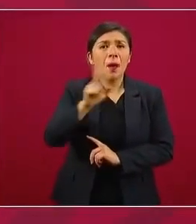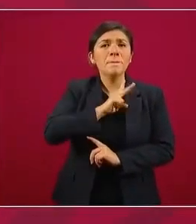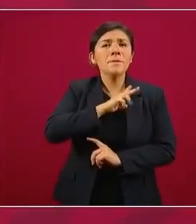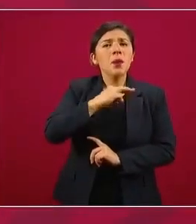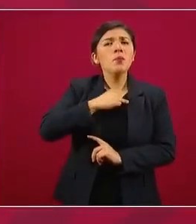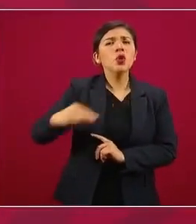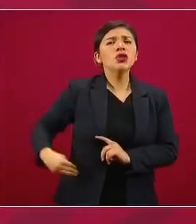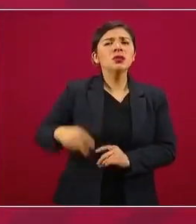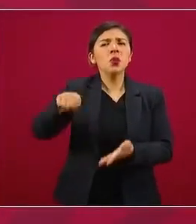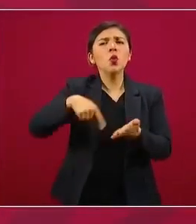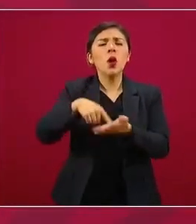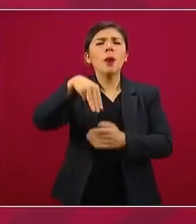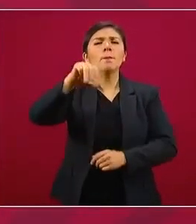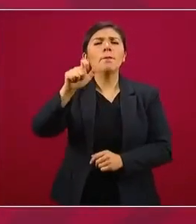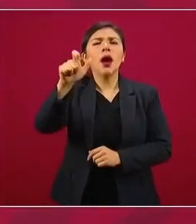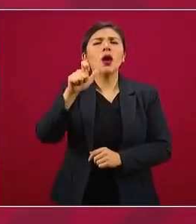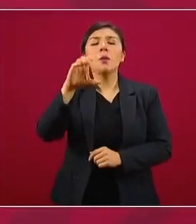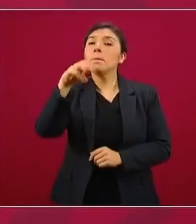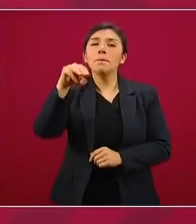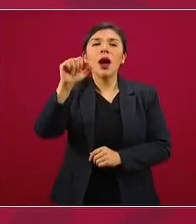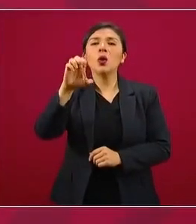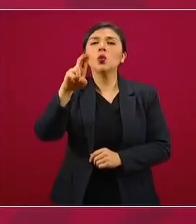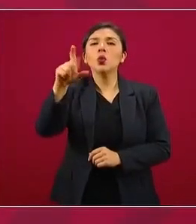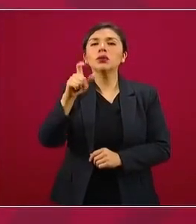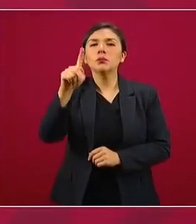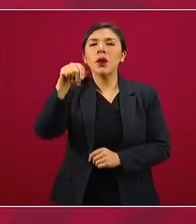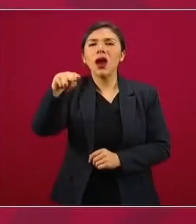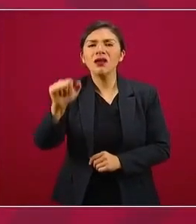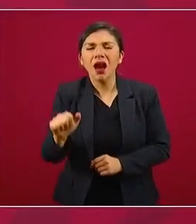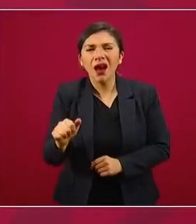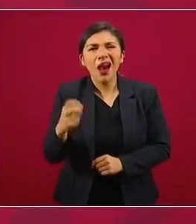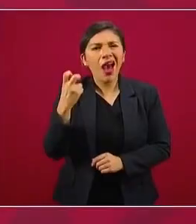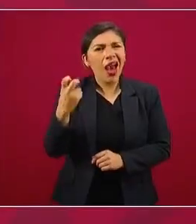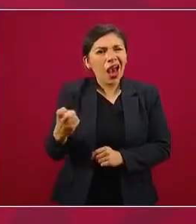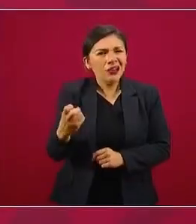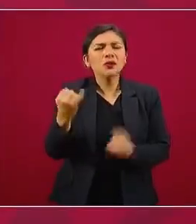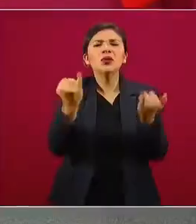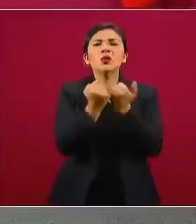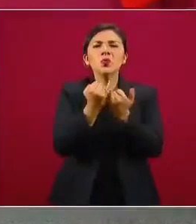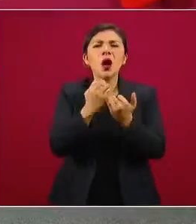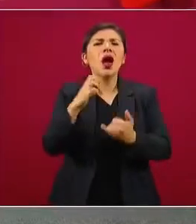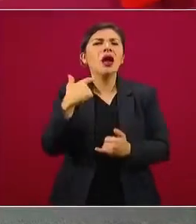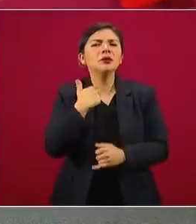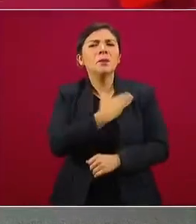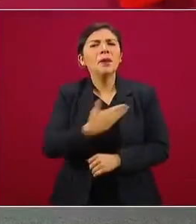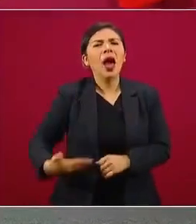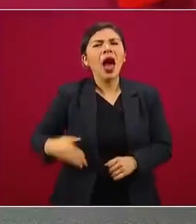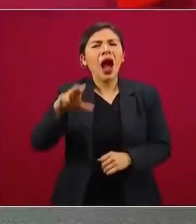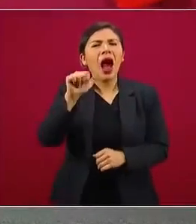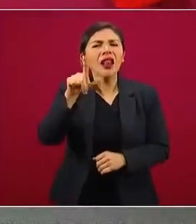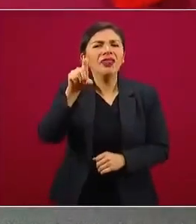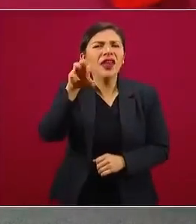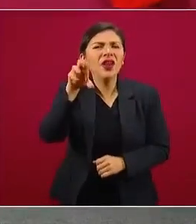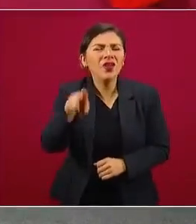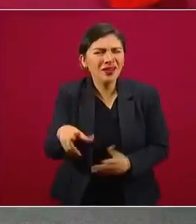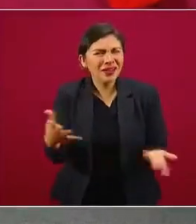Macuspana, creo que también Calderón. Imagínense,